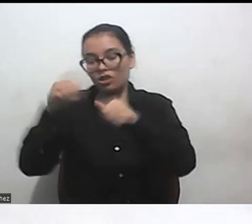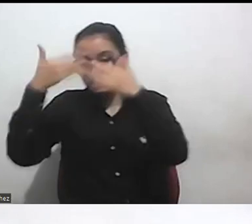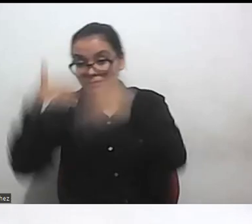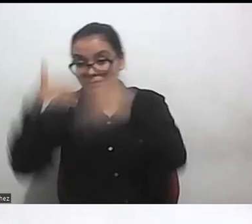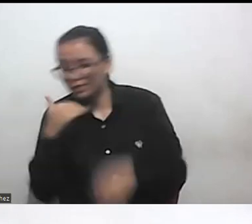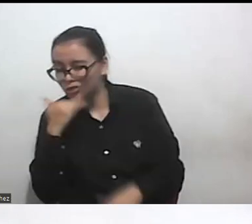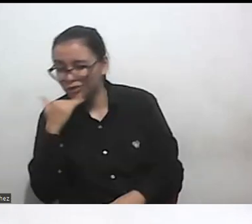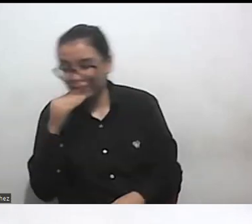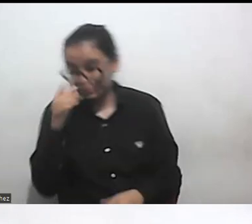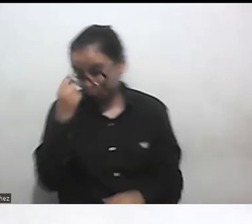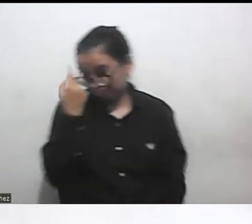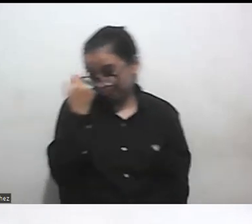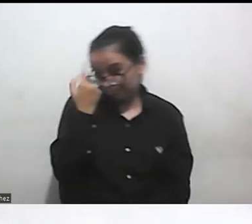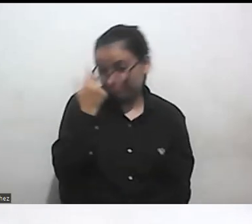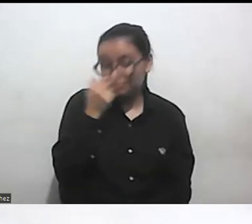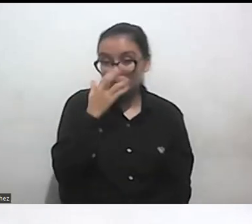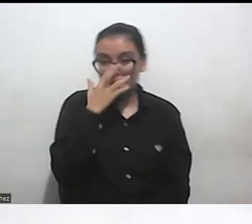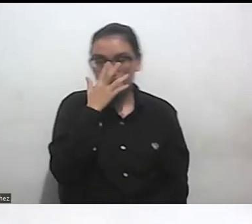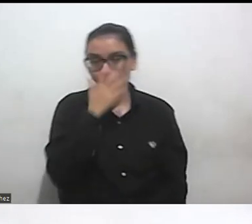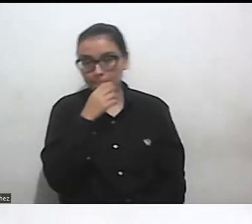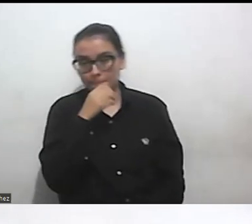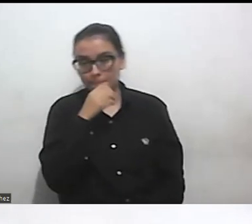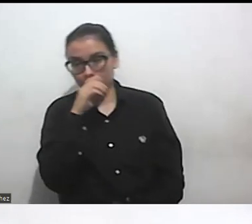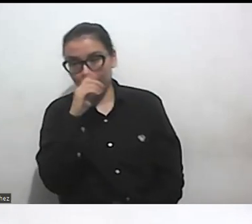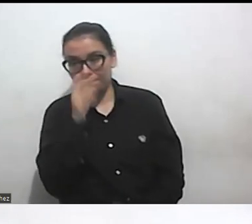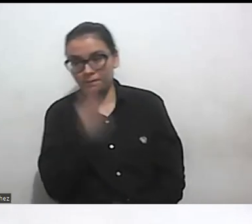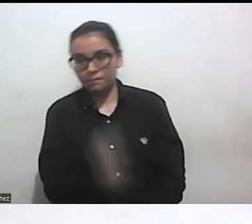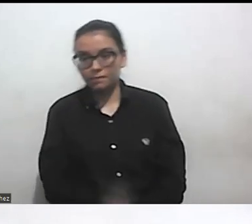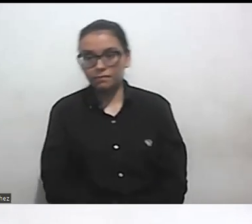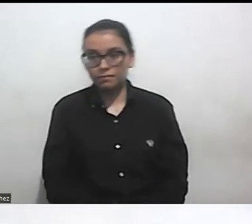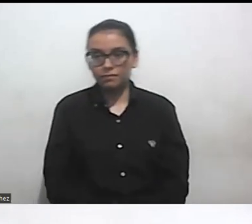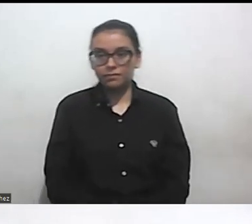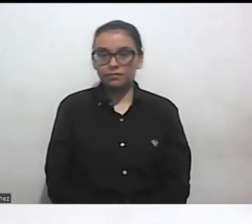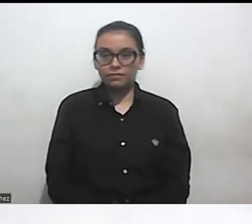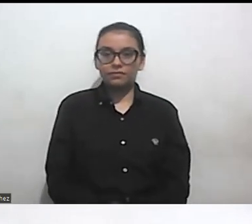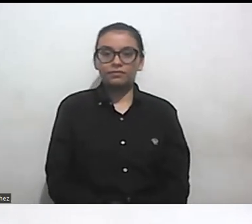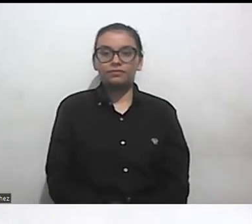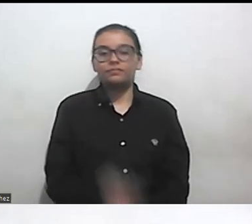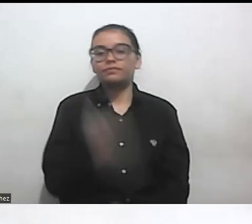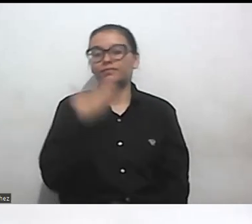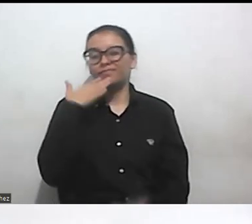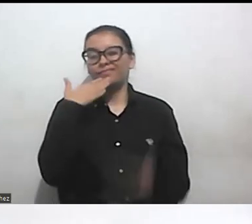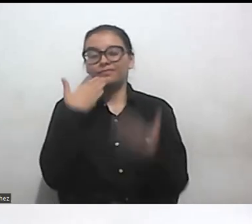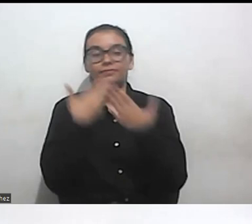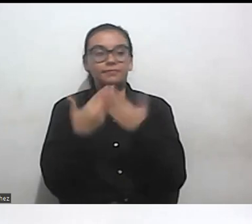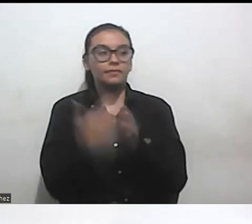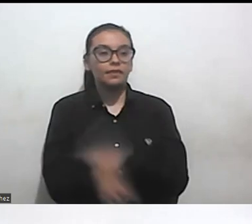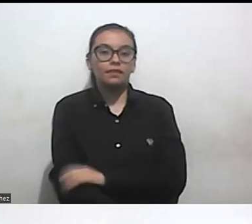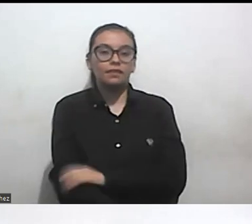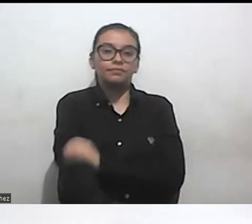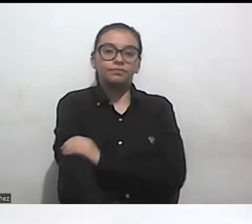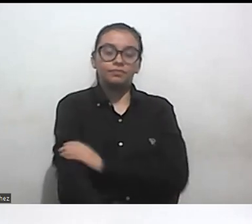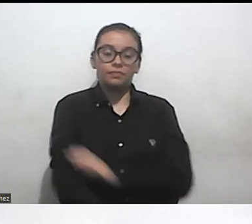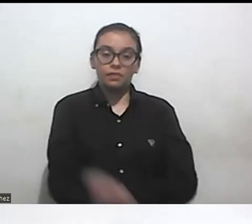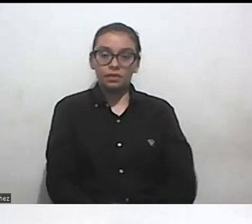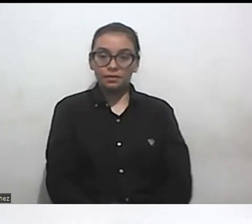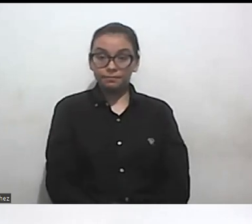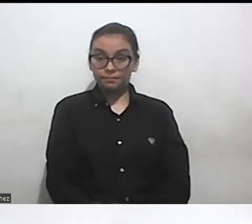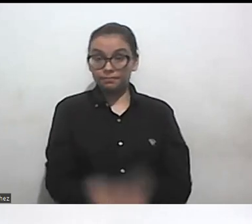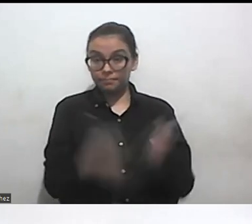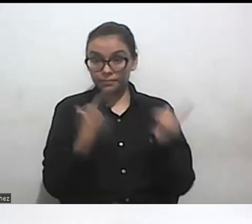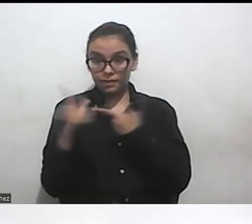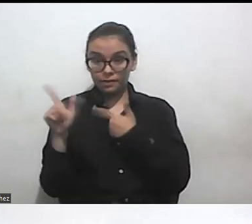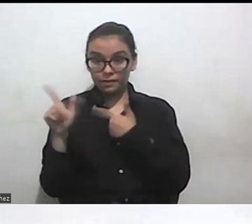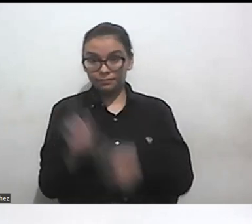expliqué bien esto pero haya sido claro muchas gracias gracias Jacqueline listo vamos a abrir el